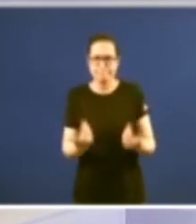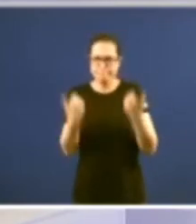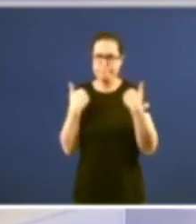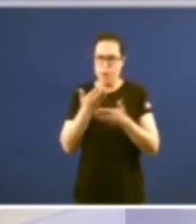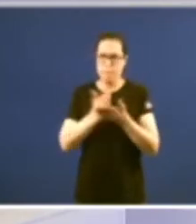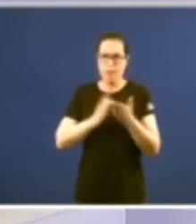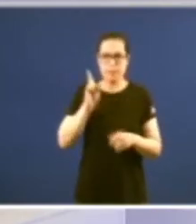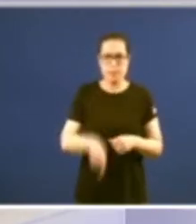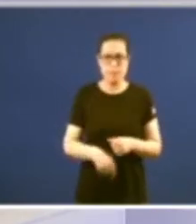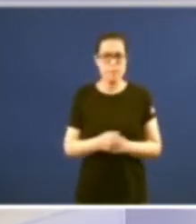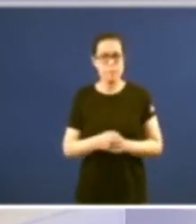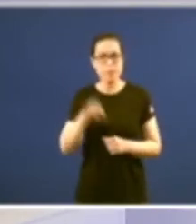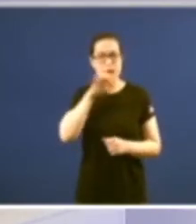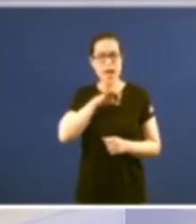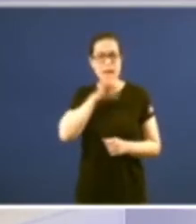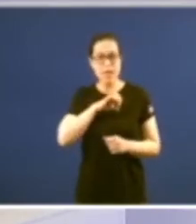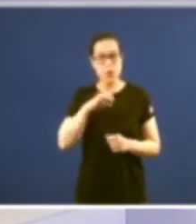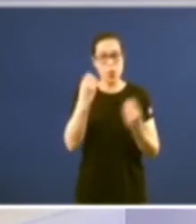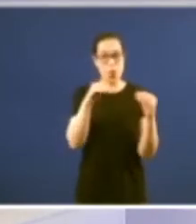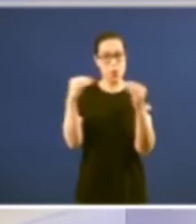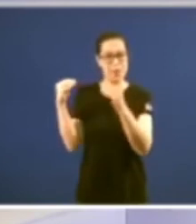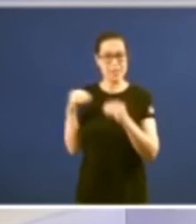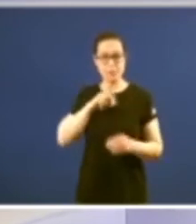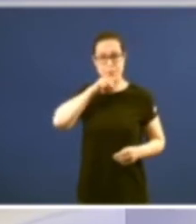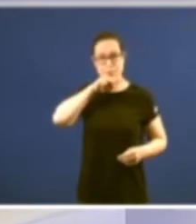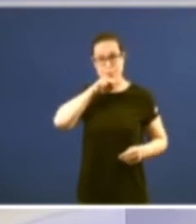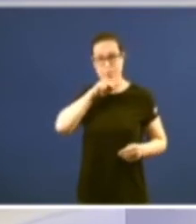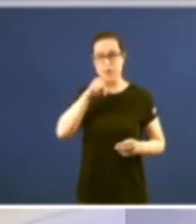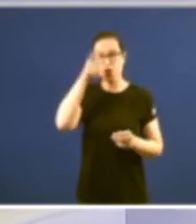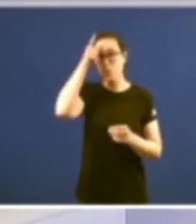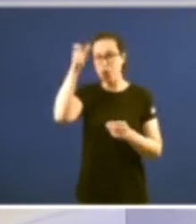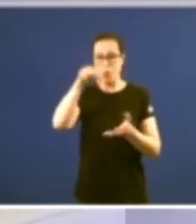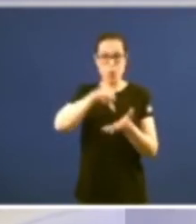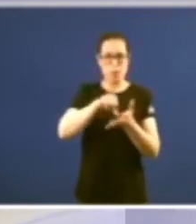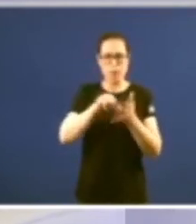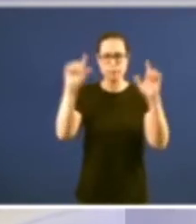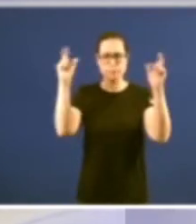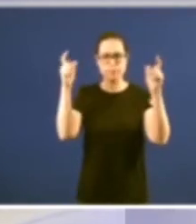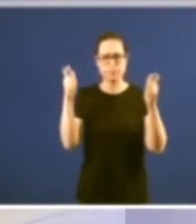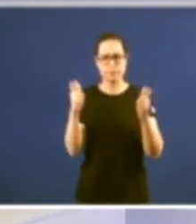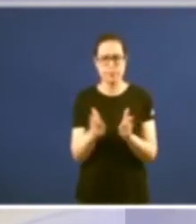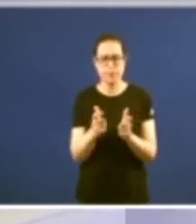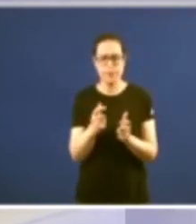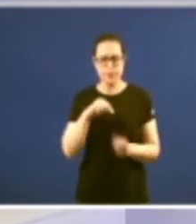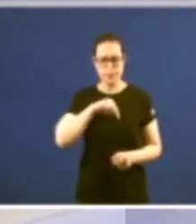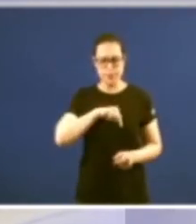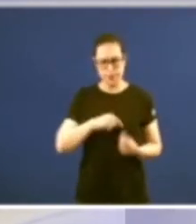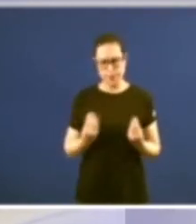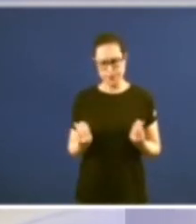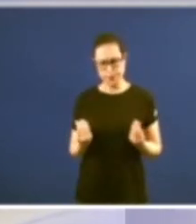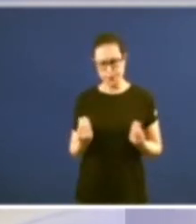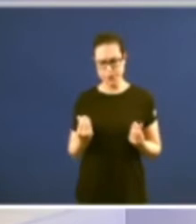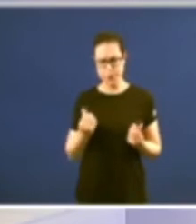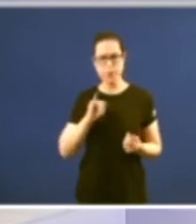momento en que decaio o seu uso entre a xente moza tanto nas vilas como nas cidades vota sen falta unha maior presencia de idioma